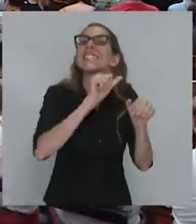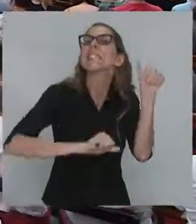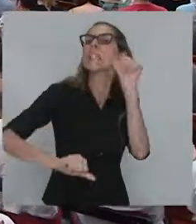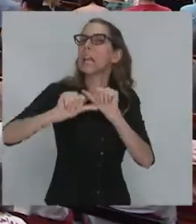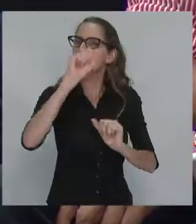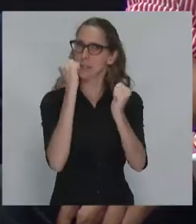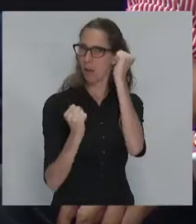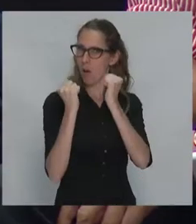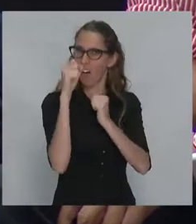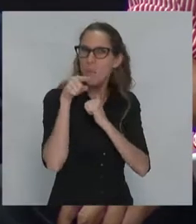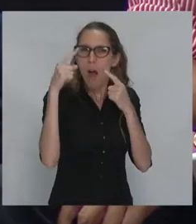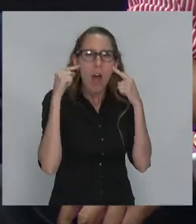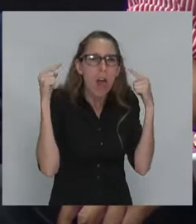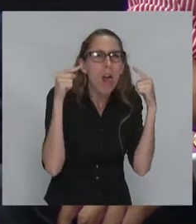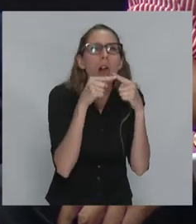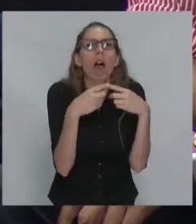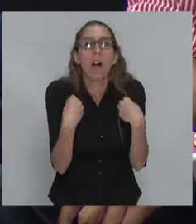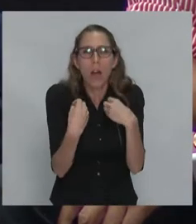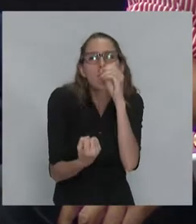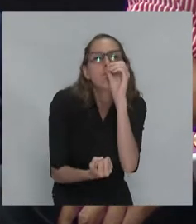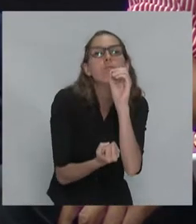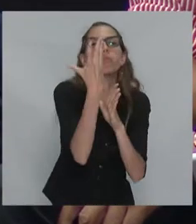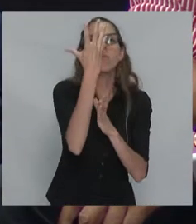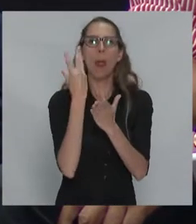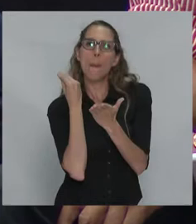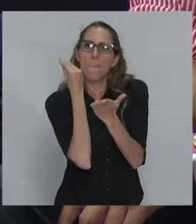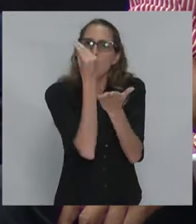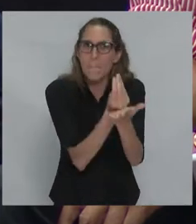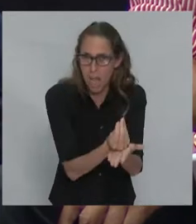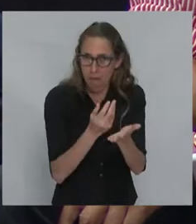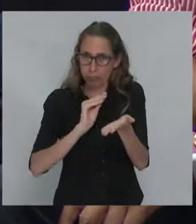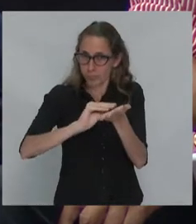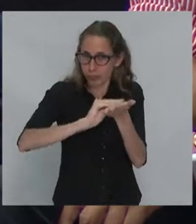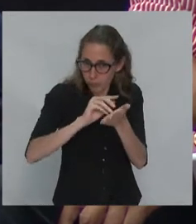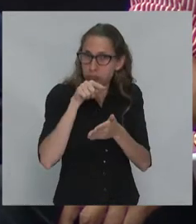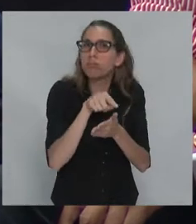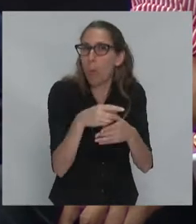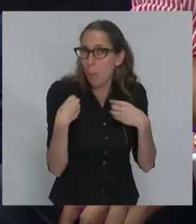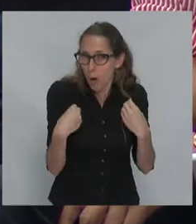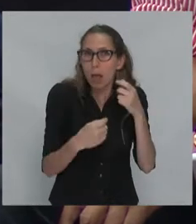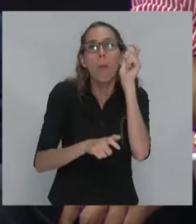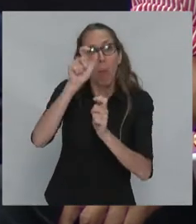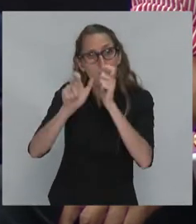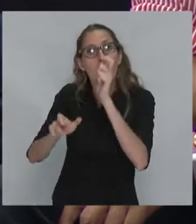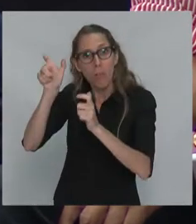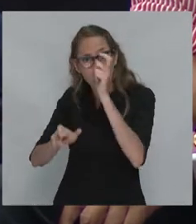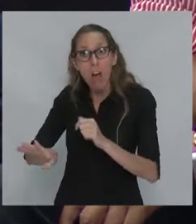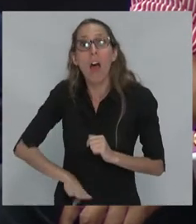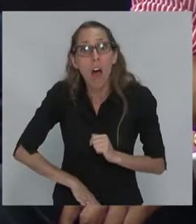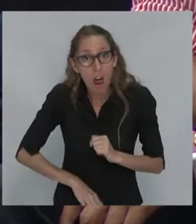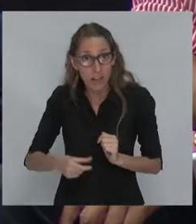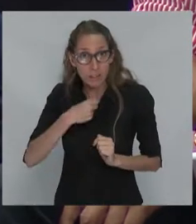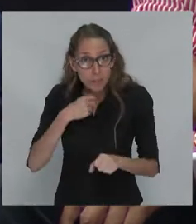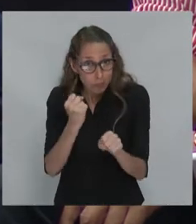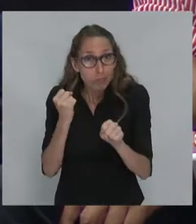es la creación de un empleo, porque todos aquellos que deseen tener un